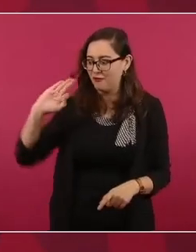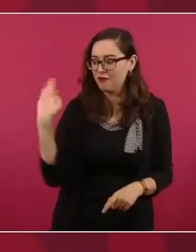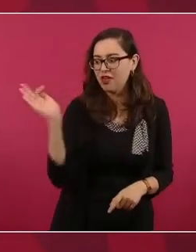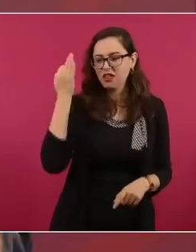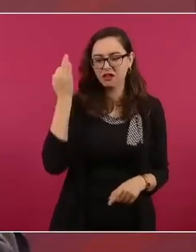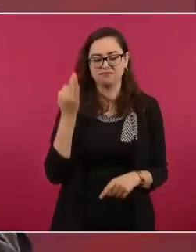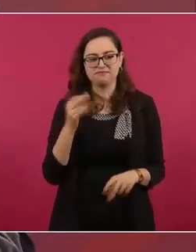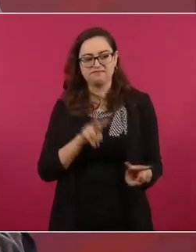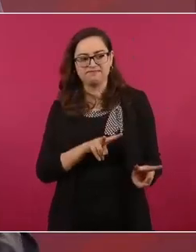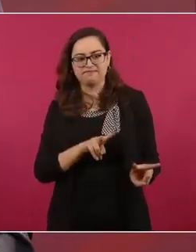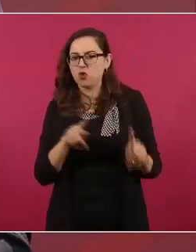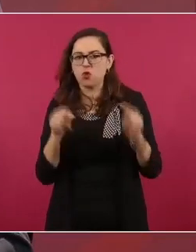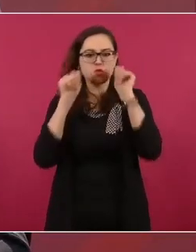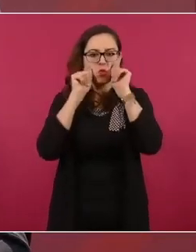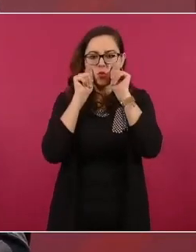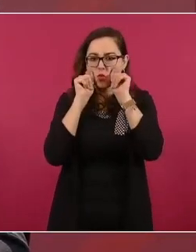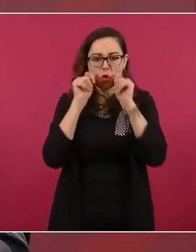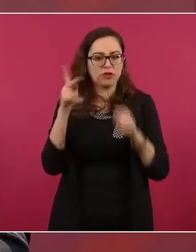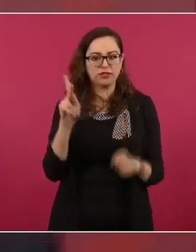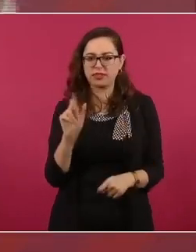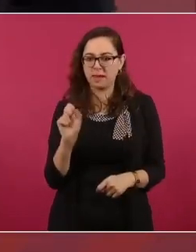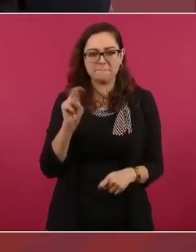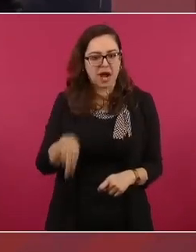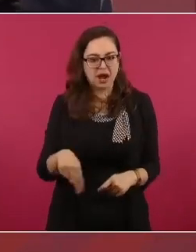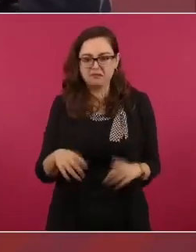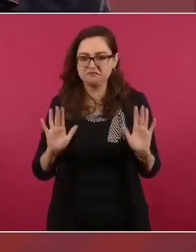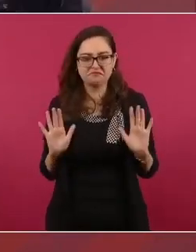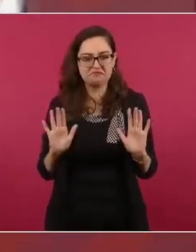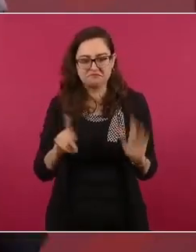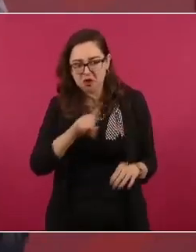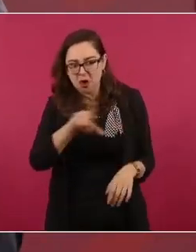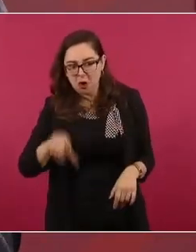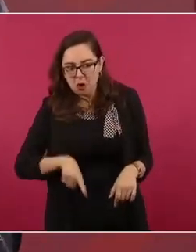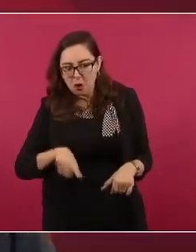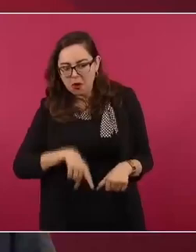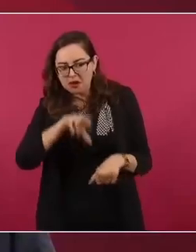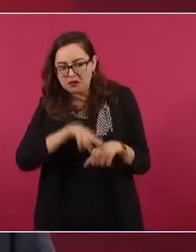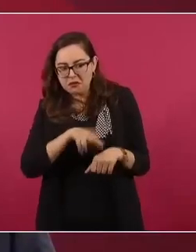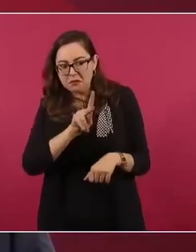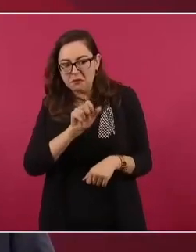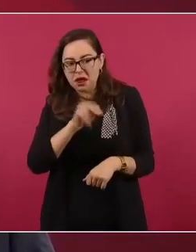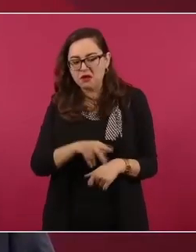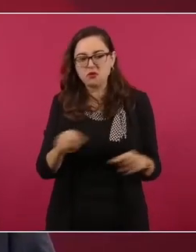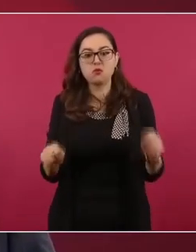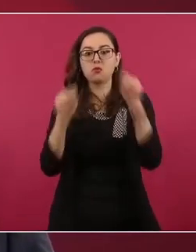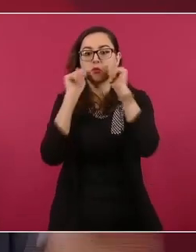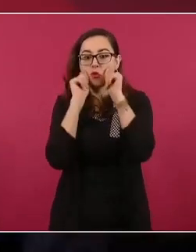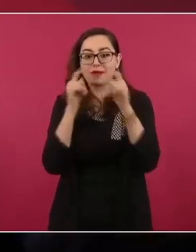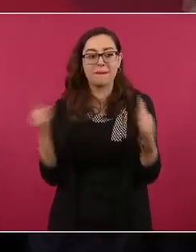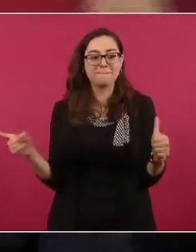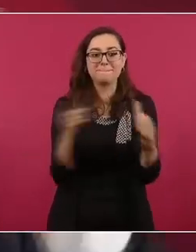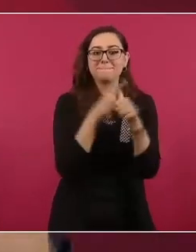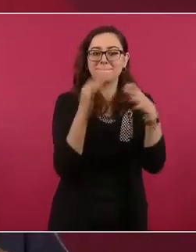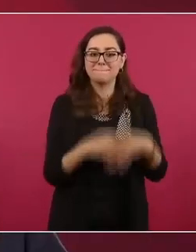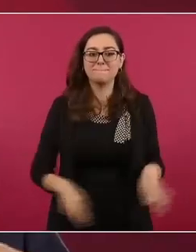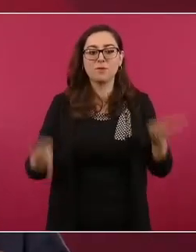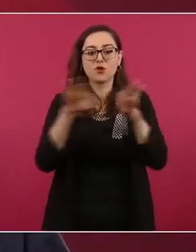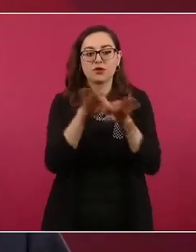porque nos interesa la gente. Claro que tenemos diferencias políticas con